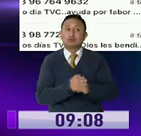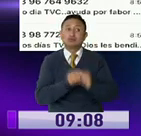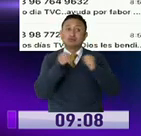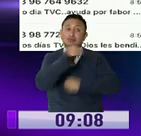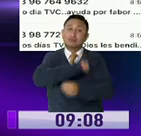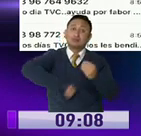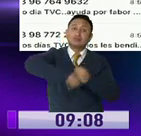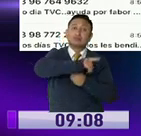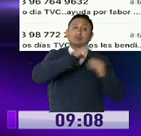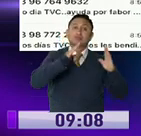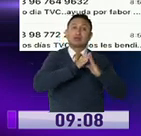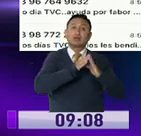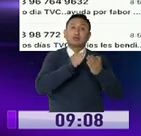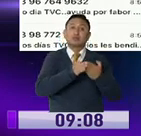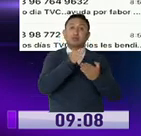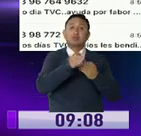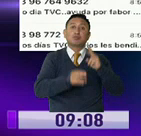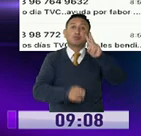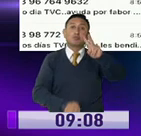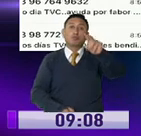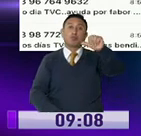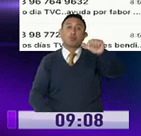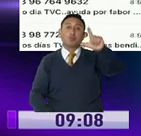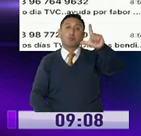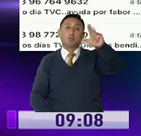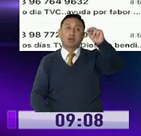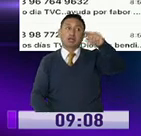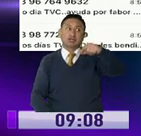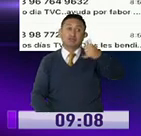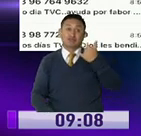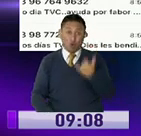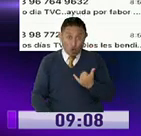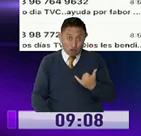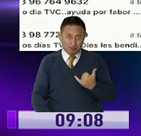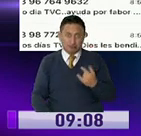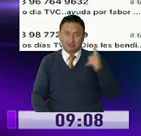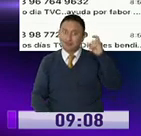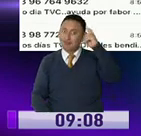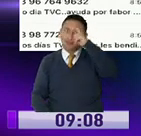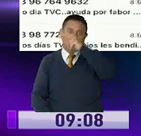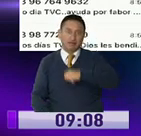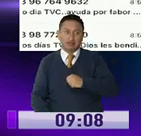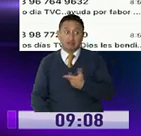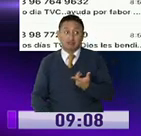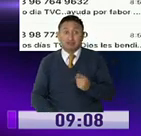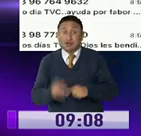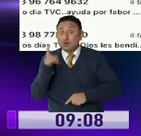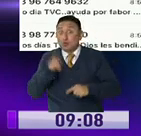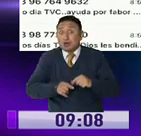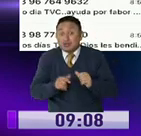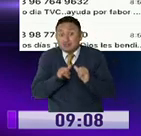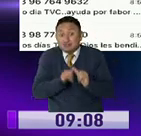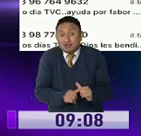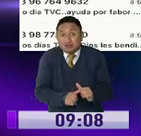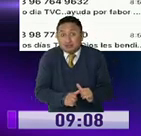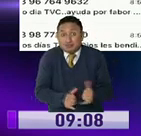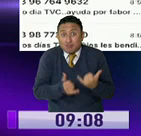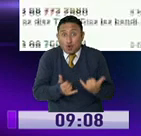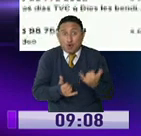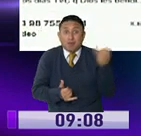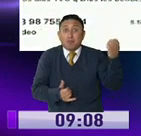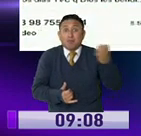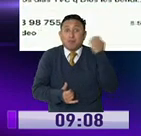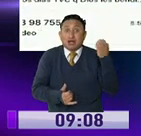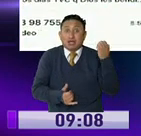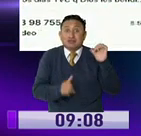regresar a nuestra casa? Somos del Cantón Valencia. Complicado, pues. Complicado. O sea, claramente dicen, no, no hay cómo moverse. Exacto, estamos en un estado de